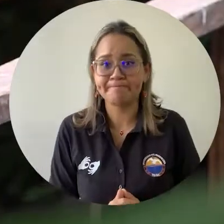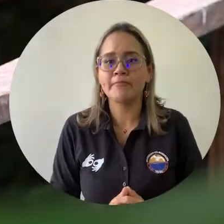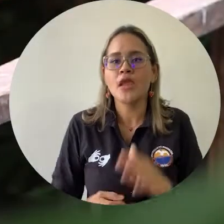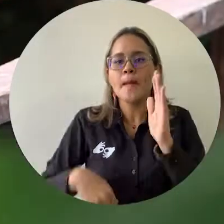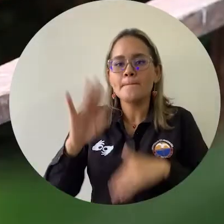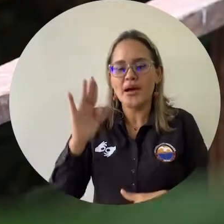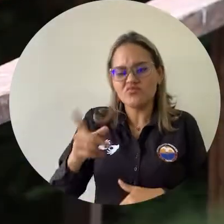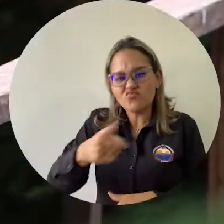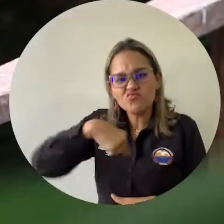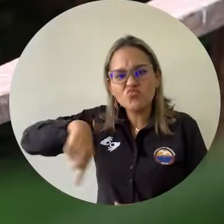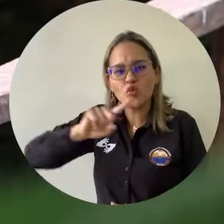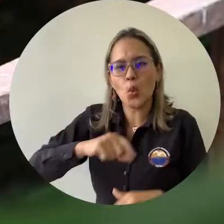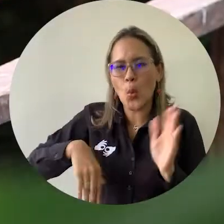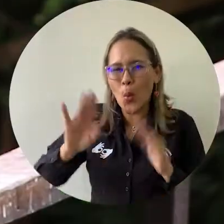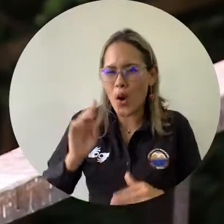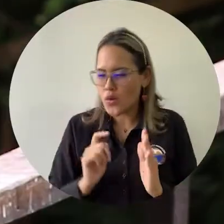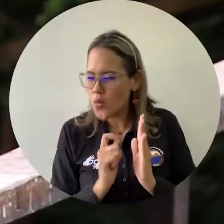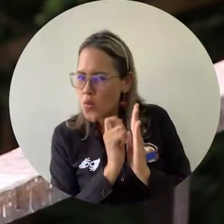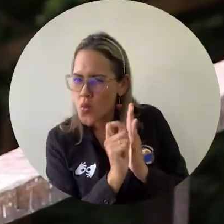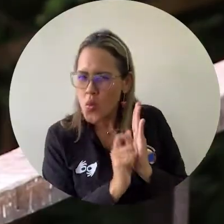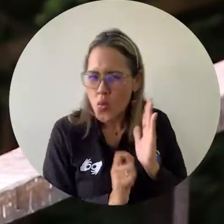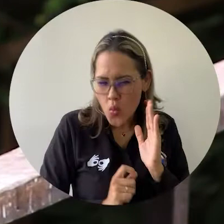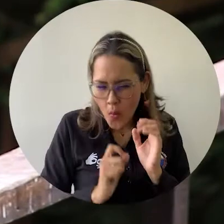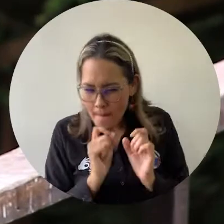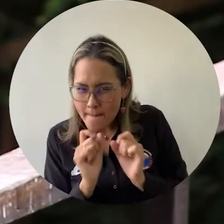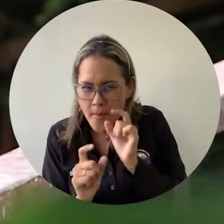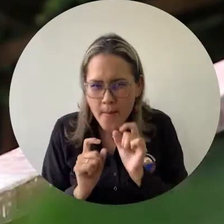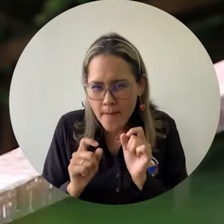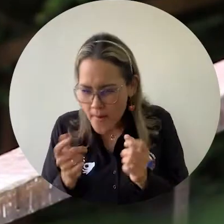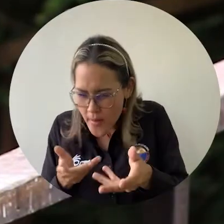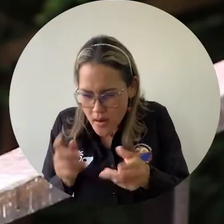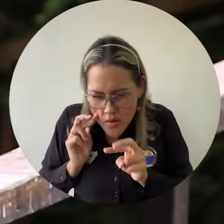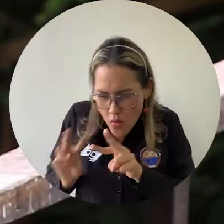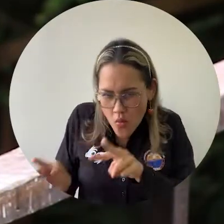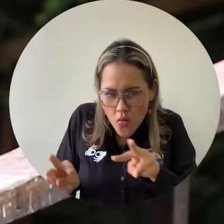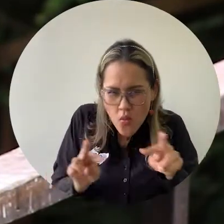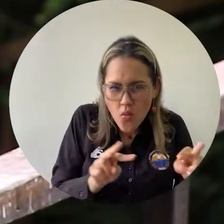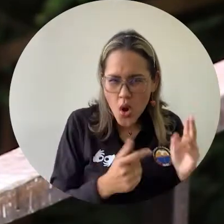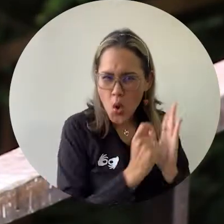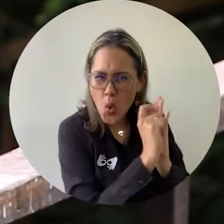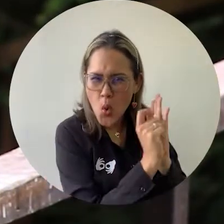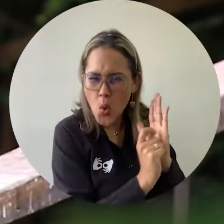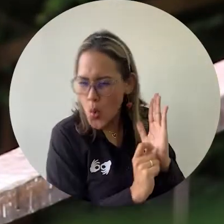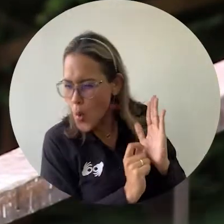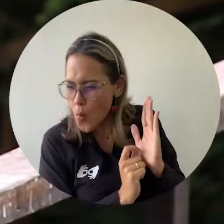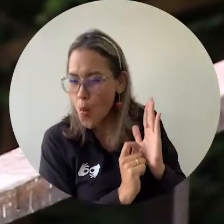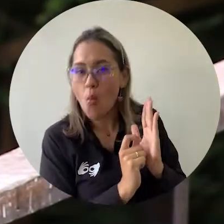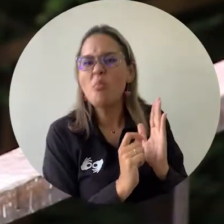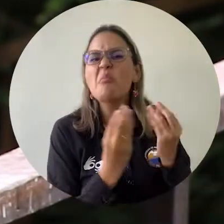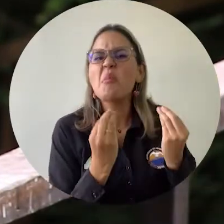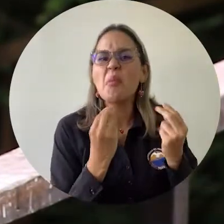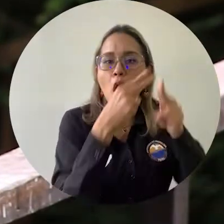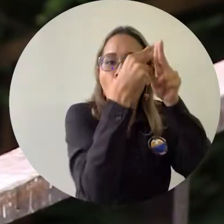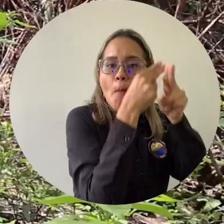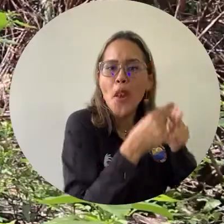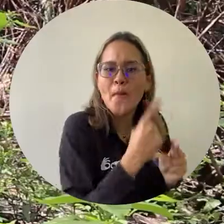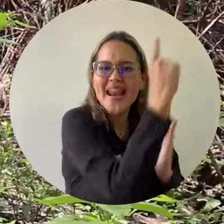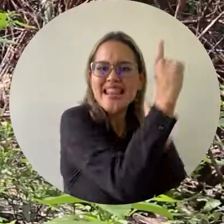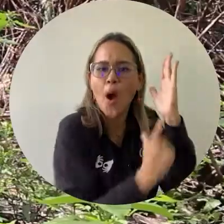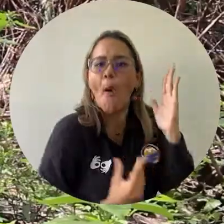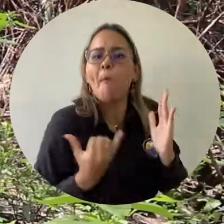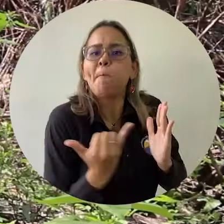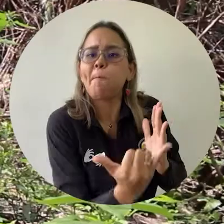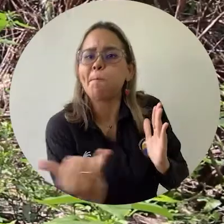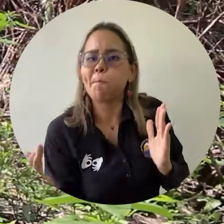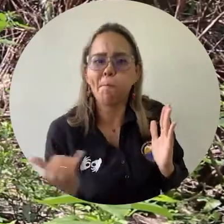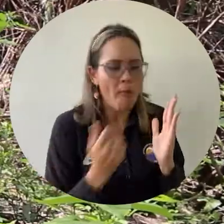censos con diferentes técnicas de muestreo en fauna y en flora, pues para actualizar todos estos listados que hemos